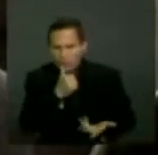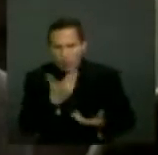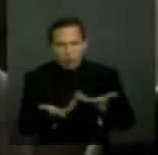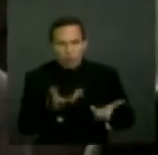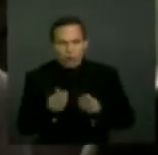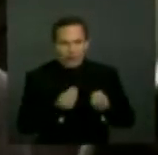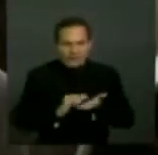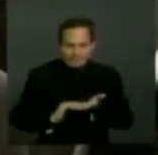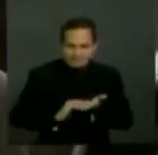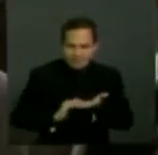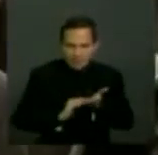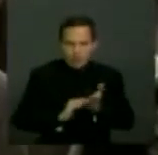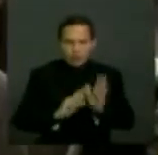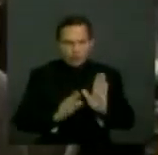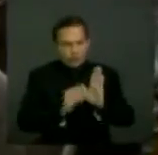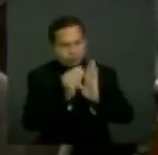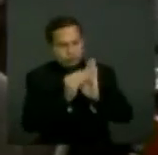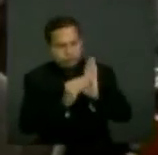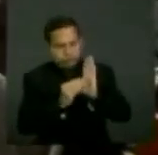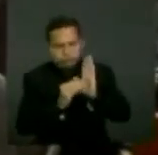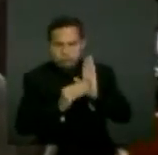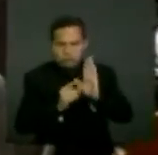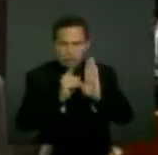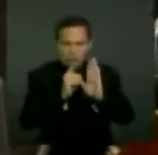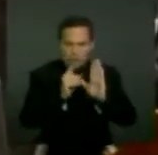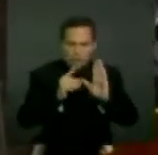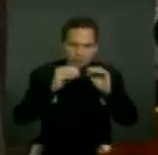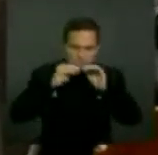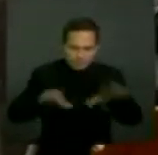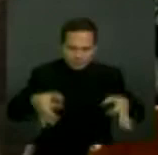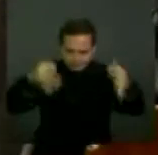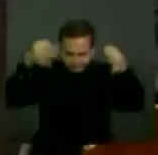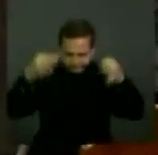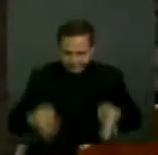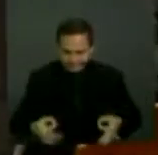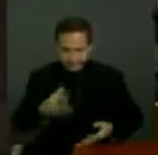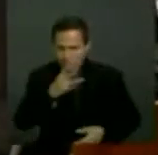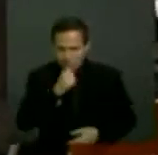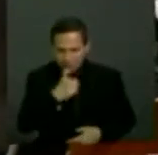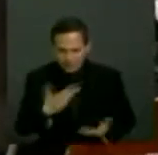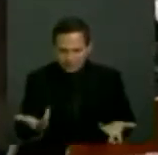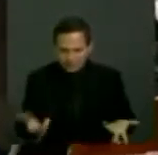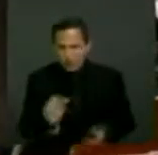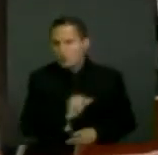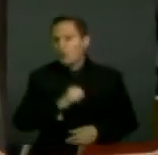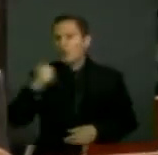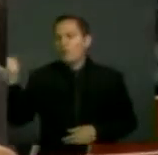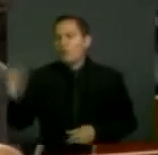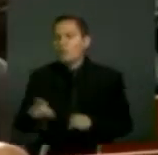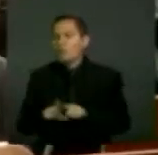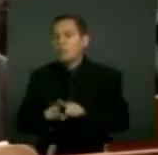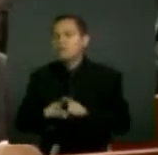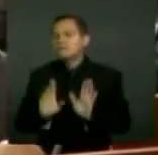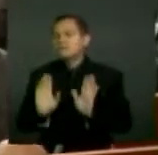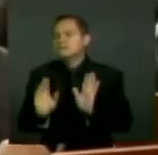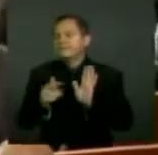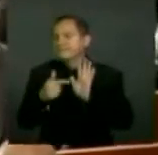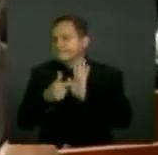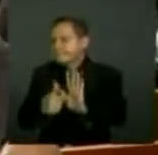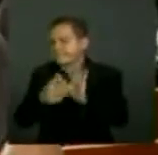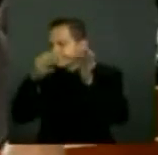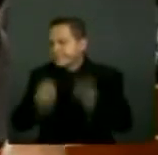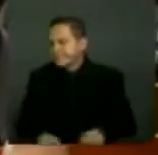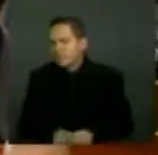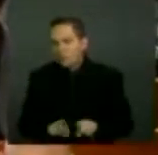efectivas que respondan a la situación real de las personas con discapacidad en el país. Otro ejemplo es la legitimación normativa de la sustracción